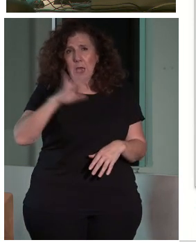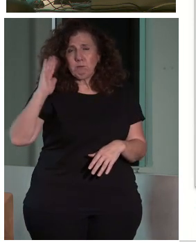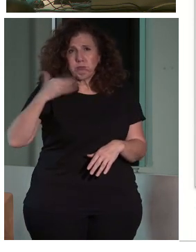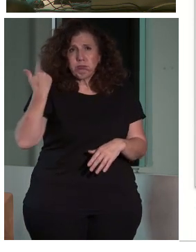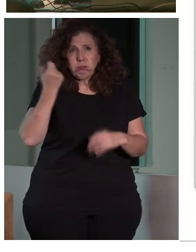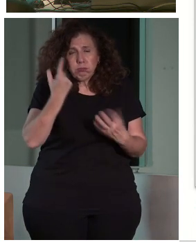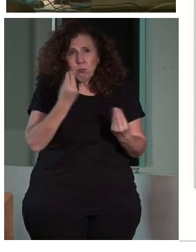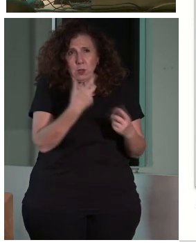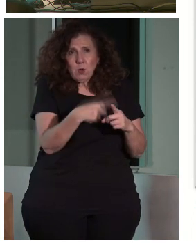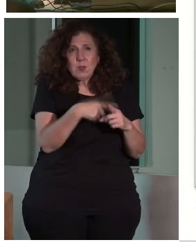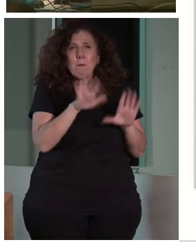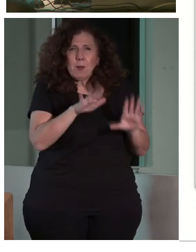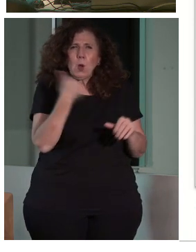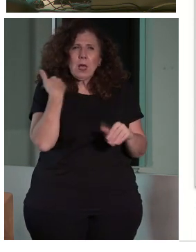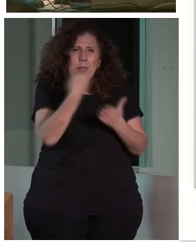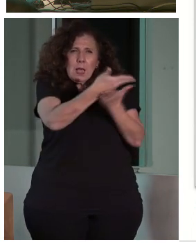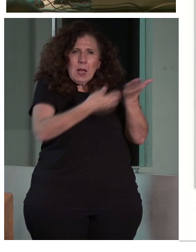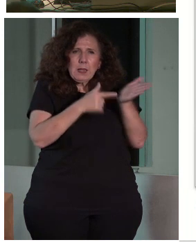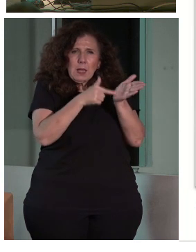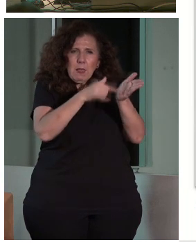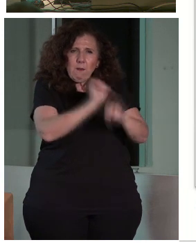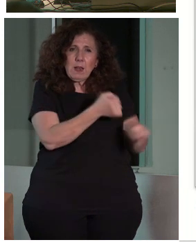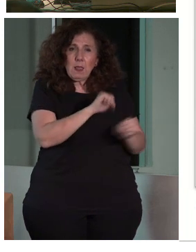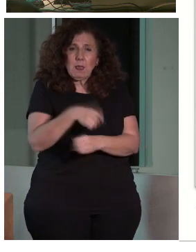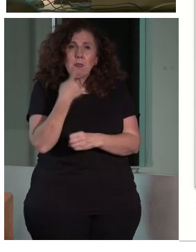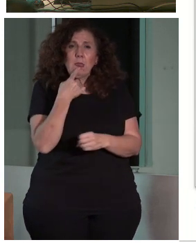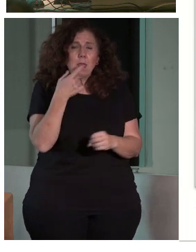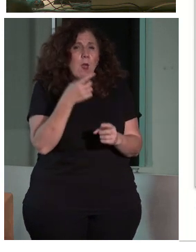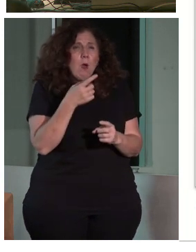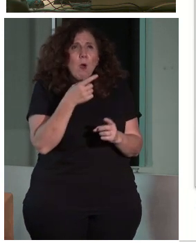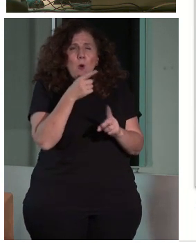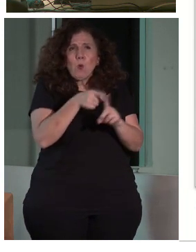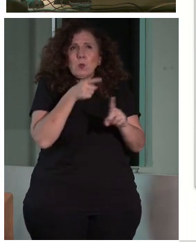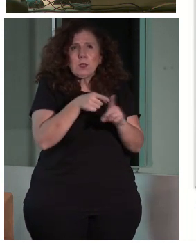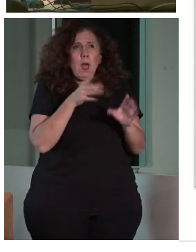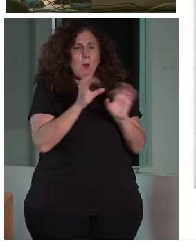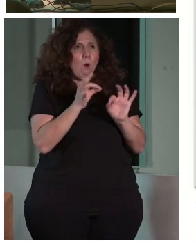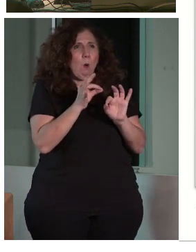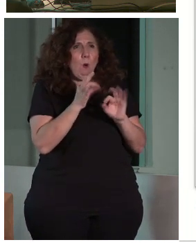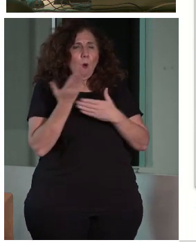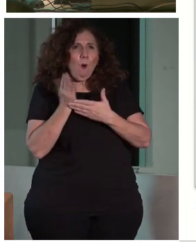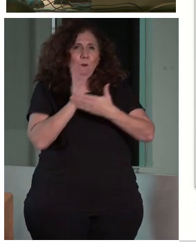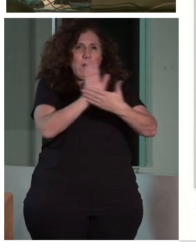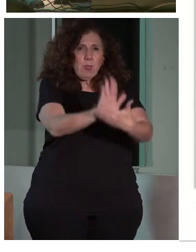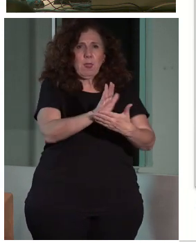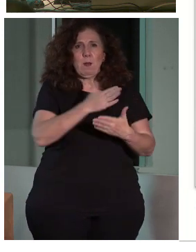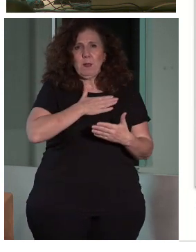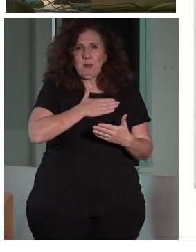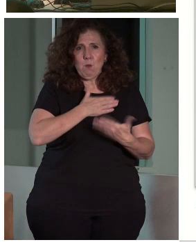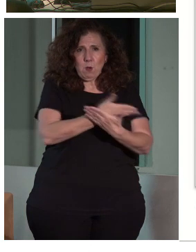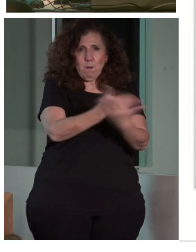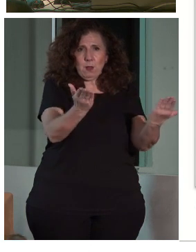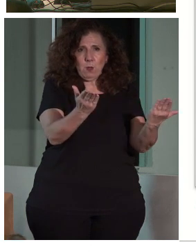pero ahí se reconoce que el poner en funcionamiento, el poner en uso cualquier bien patrimonial es una garantía de